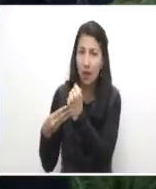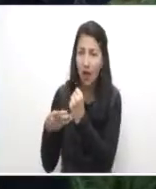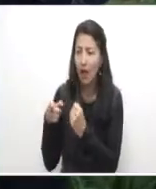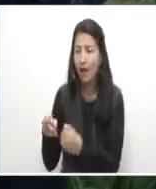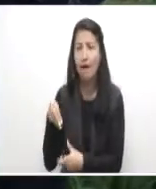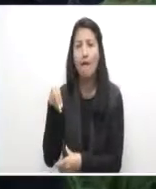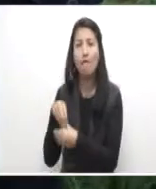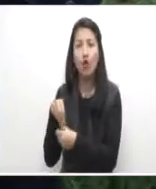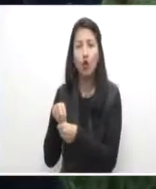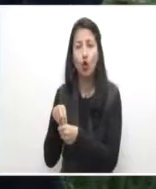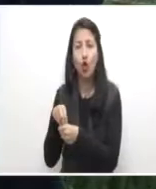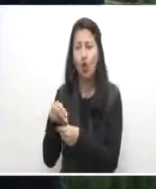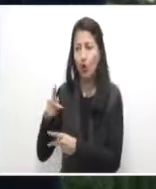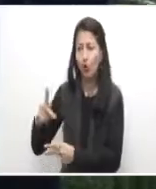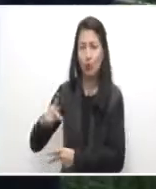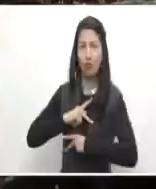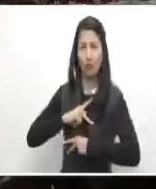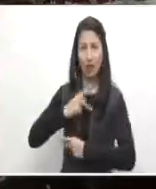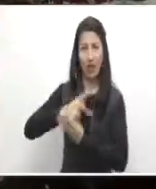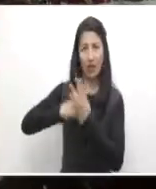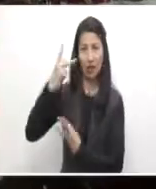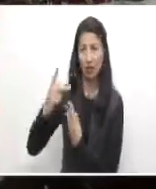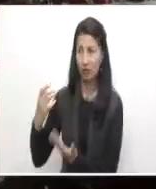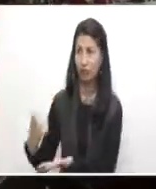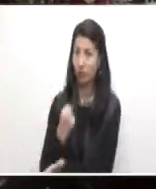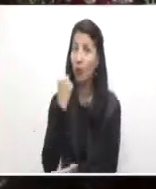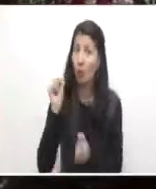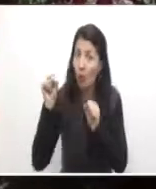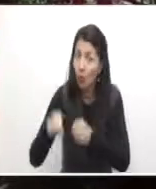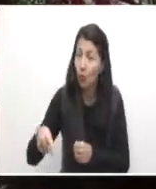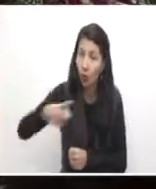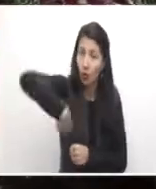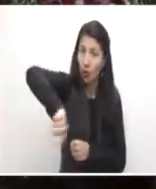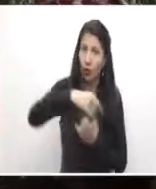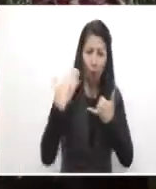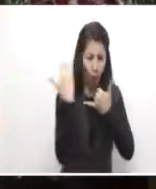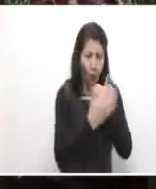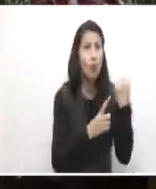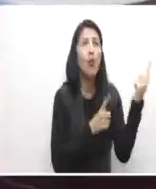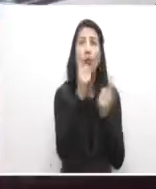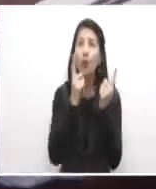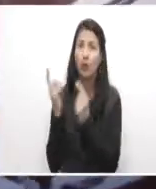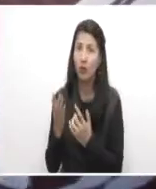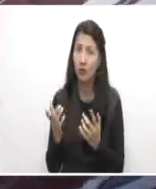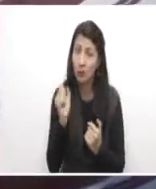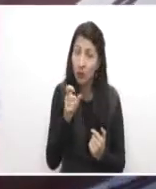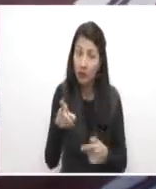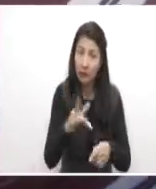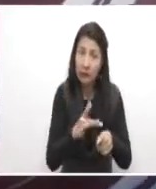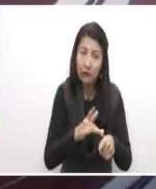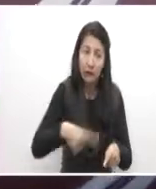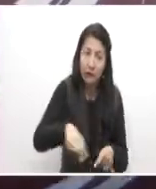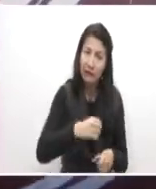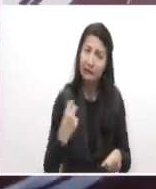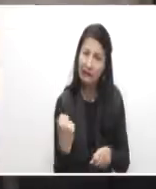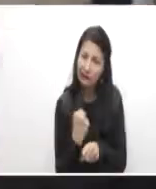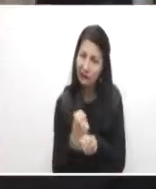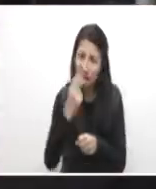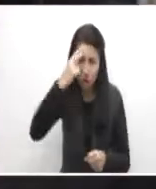Fondo Emprender despliega sobre todo el departamento, sobre todo el país, para motivar a las personas a que sean empresarios.